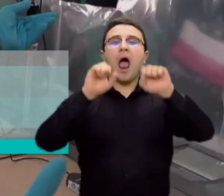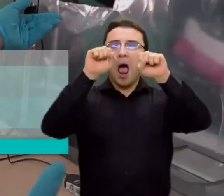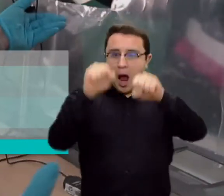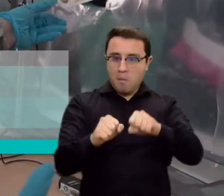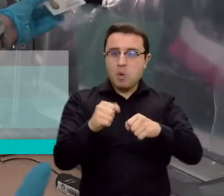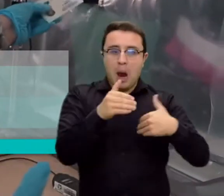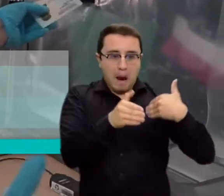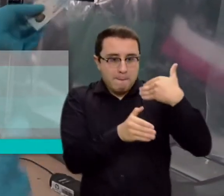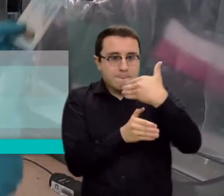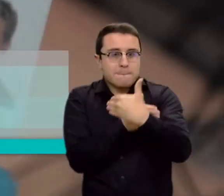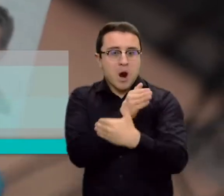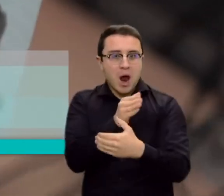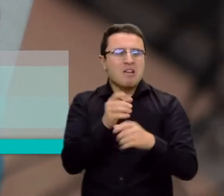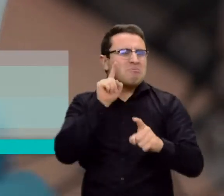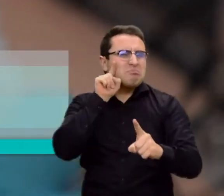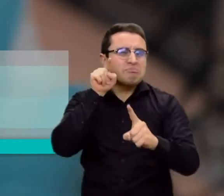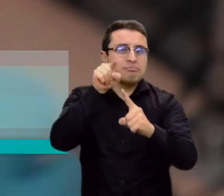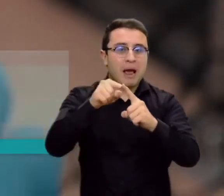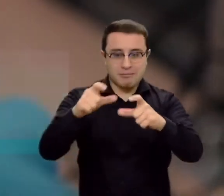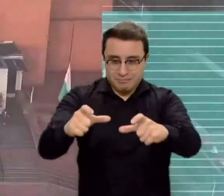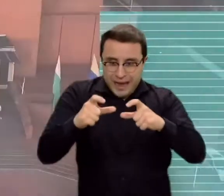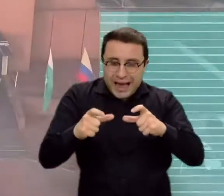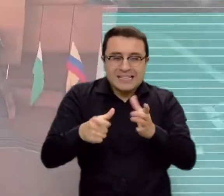tramitar la cédula por primera vez.